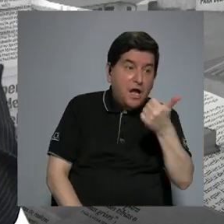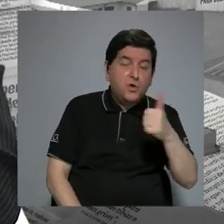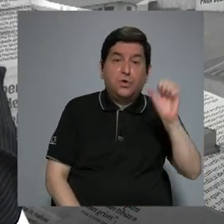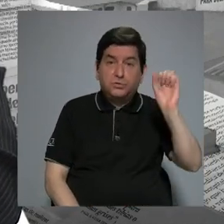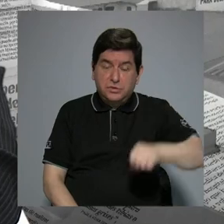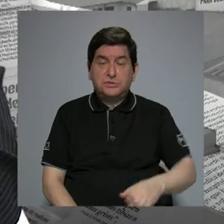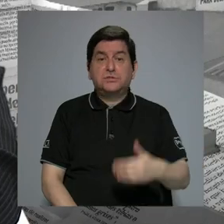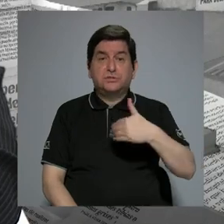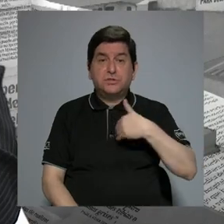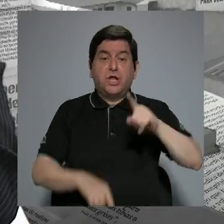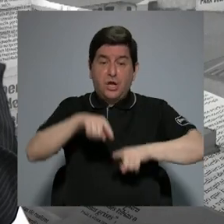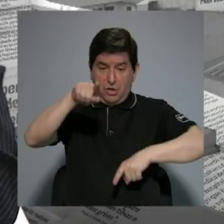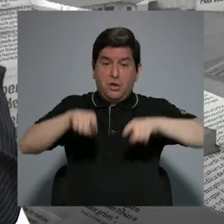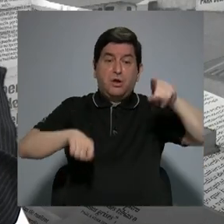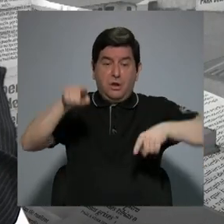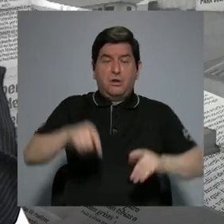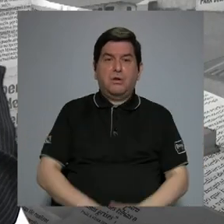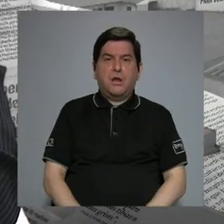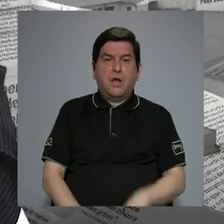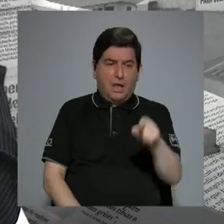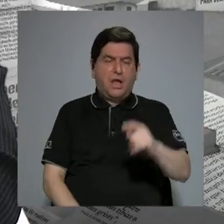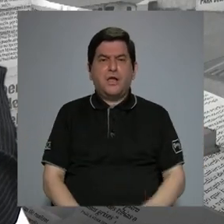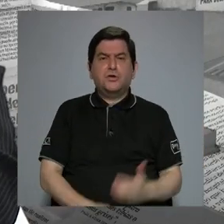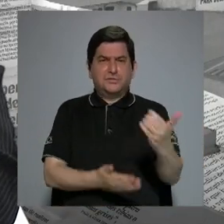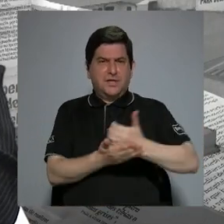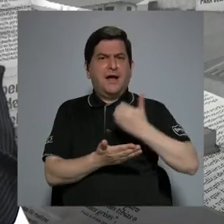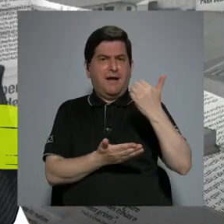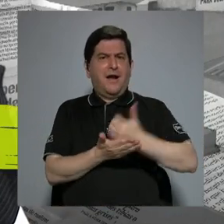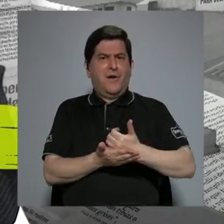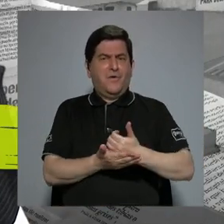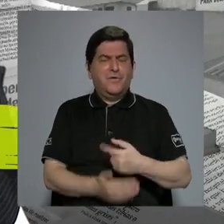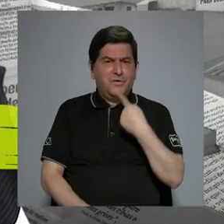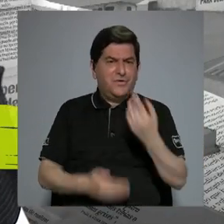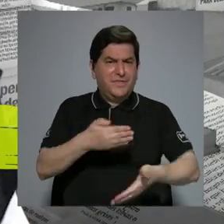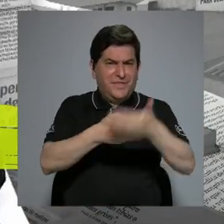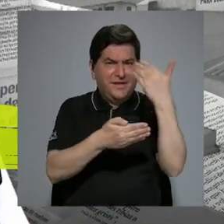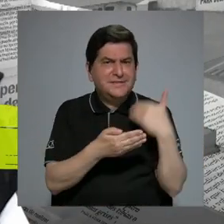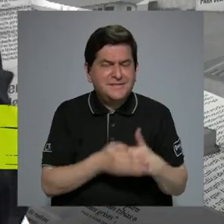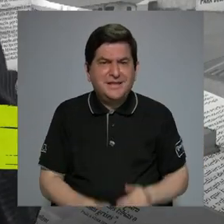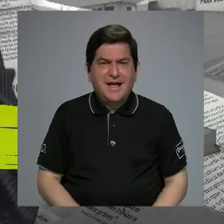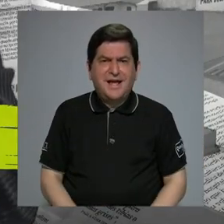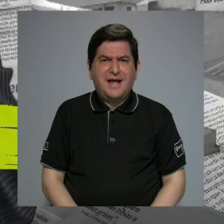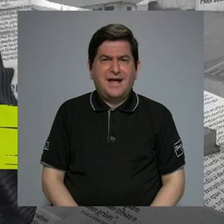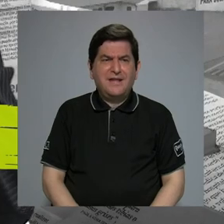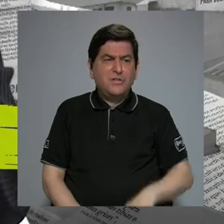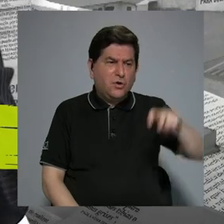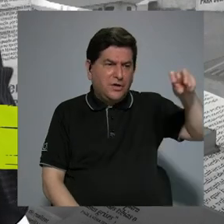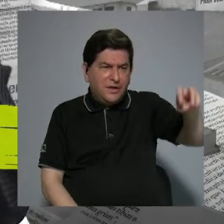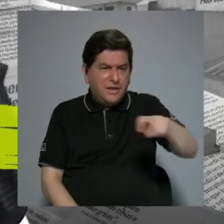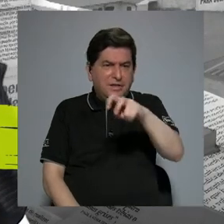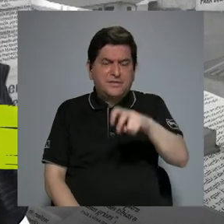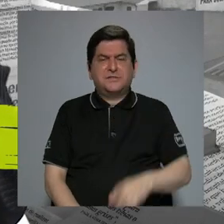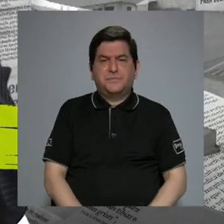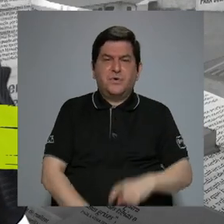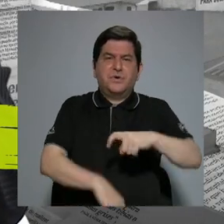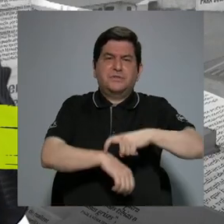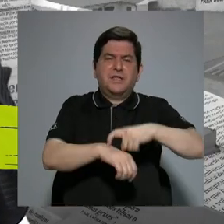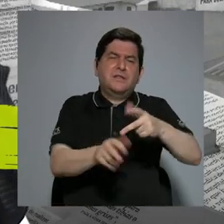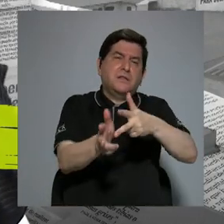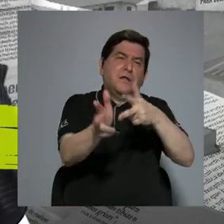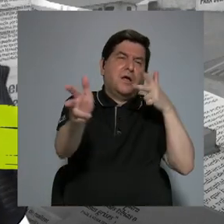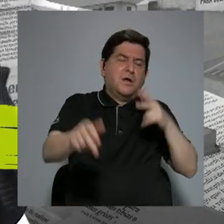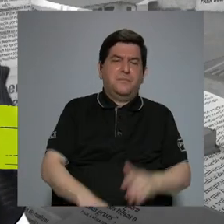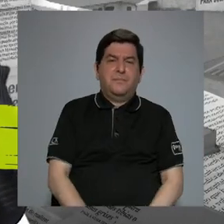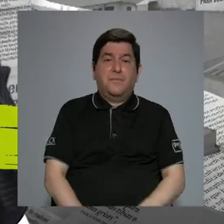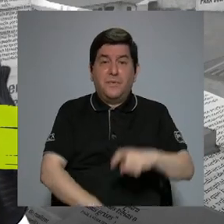efectivamente tienen estadísticas donde tienen ahorros. Tienen ahorros como conversábamos previamente en el traslado, en el tiempo de las presas, en el